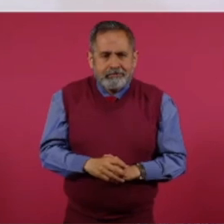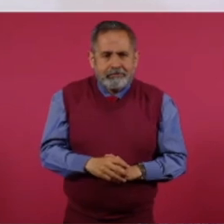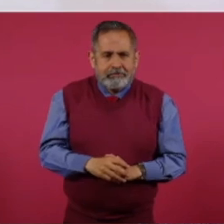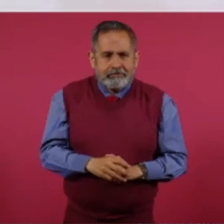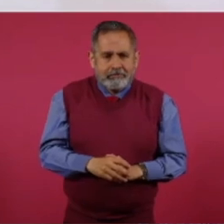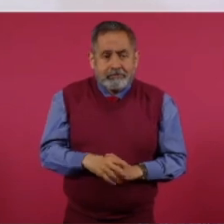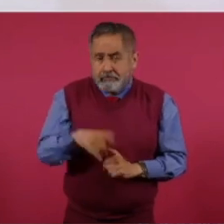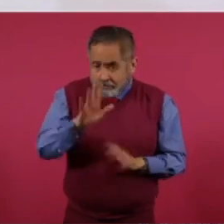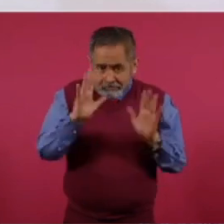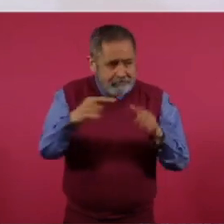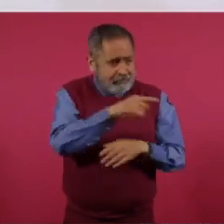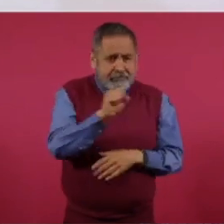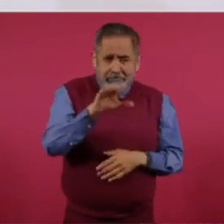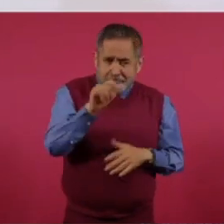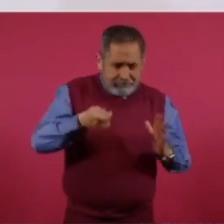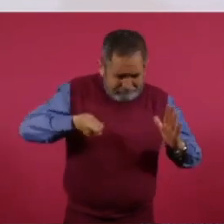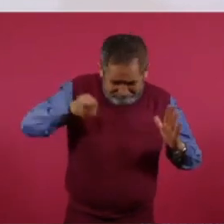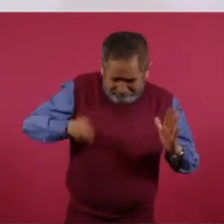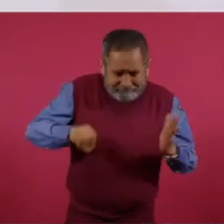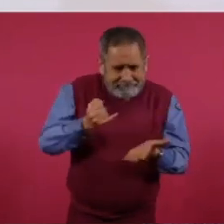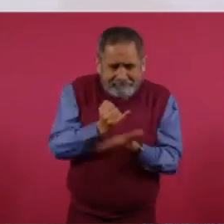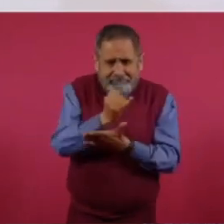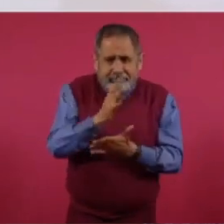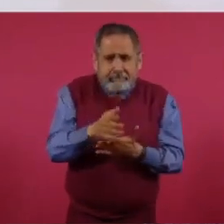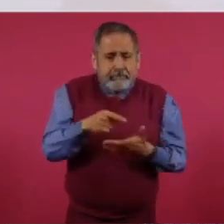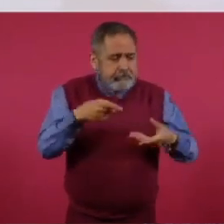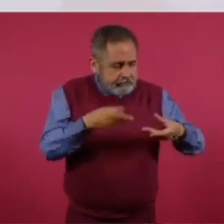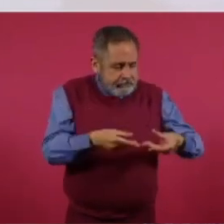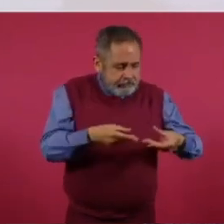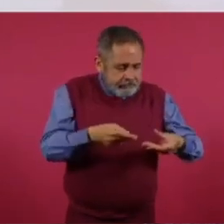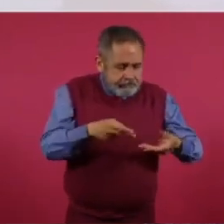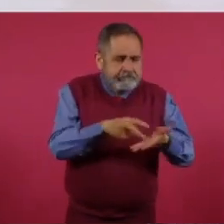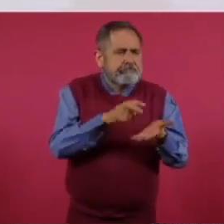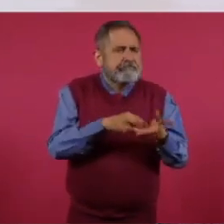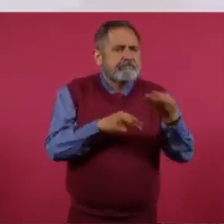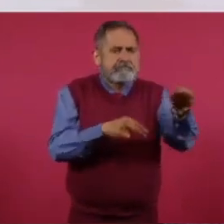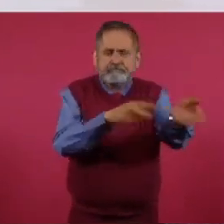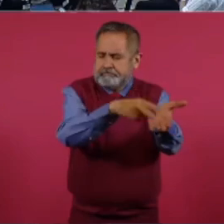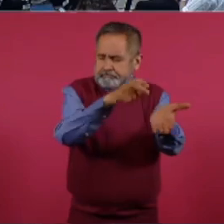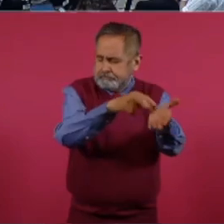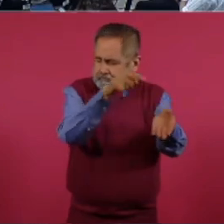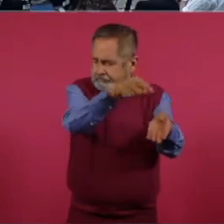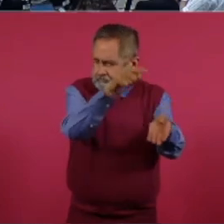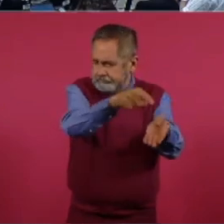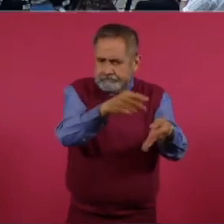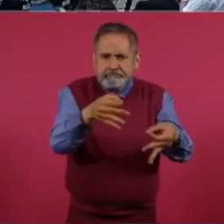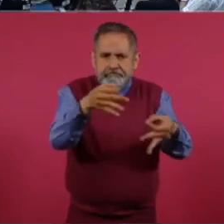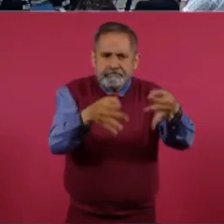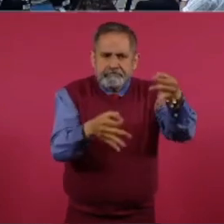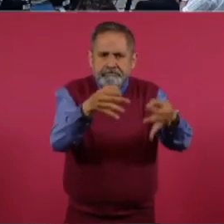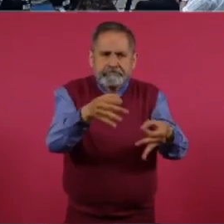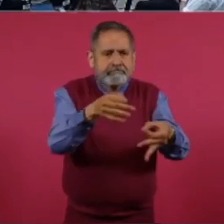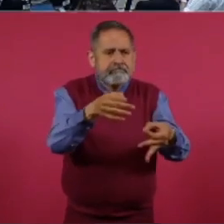Ya estuvo en la Corte y en la Corte lo mandaron al tribunal